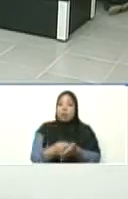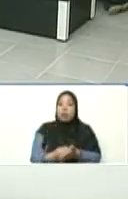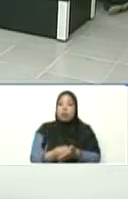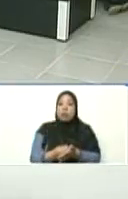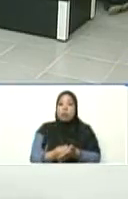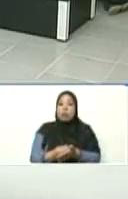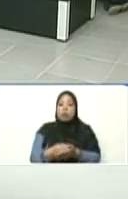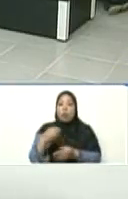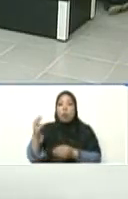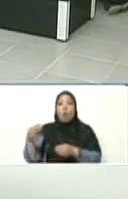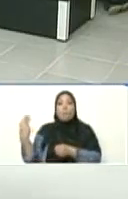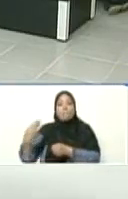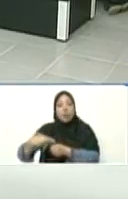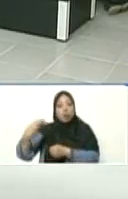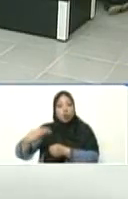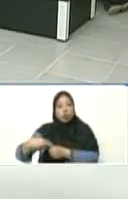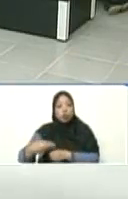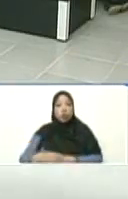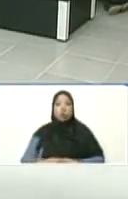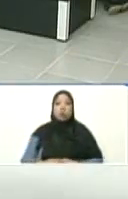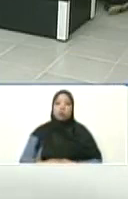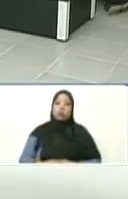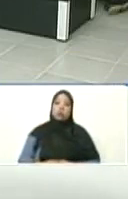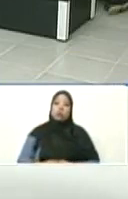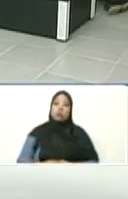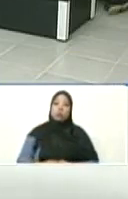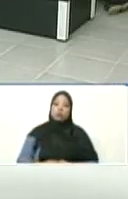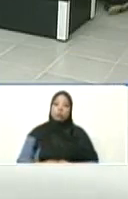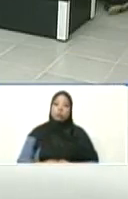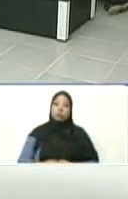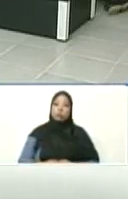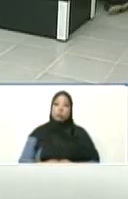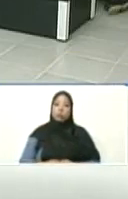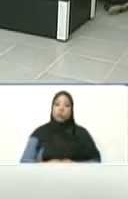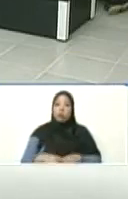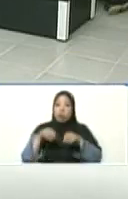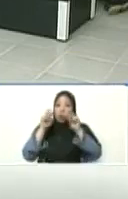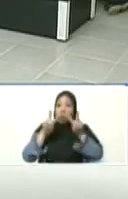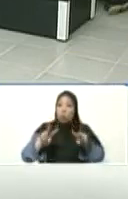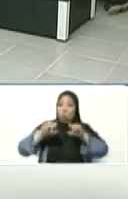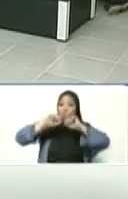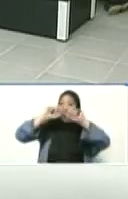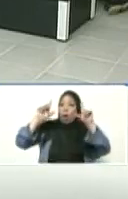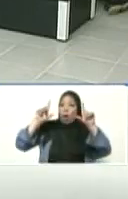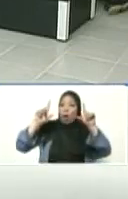Petro. ¿Cómo te quedó el ojo, Héctor? Adelante.